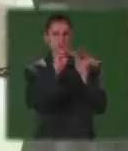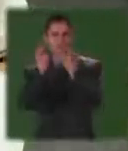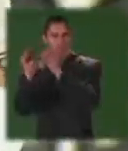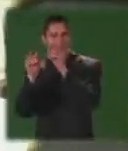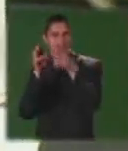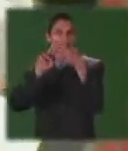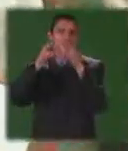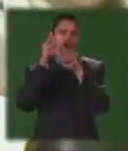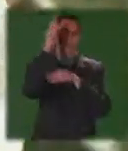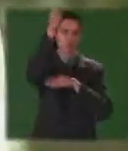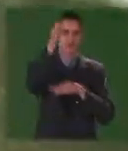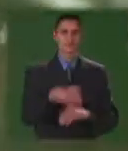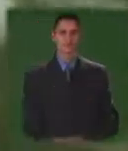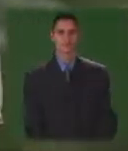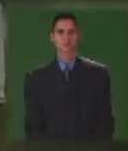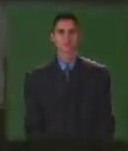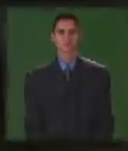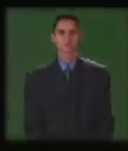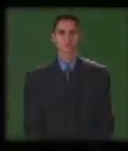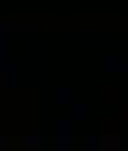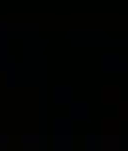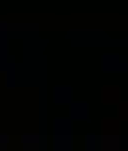formación y con proyección a futuro.